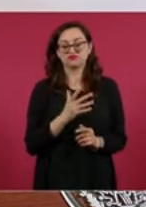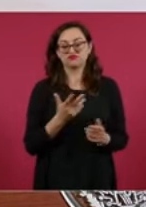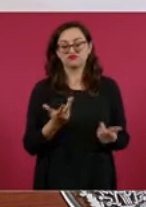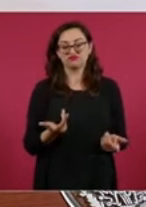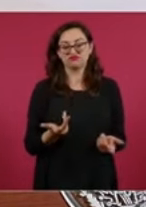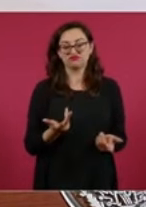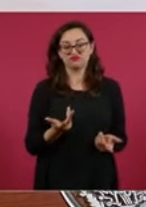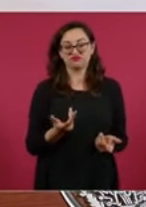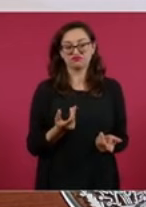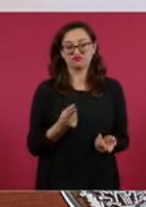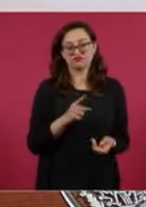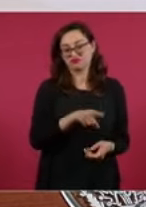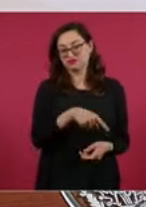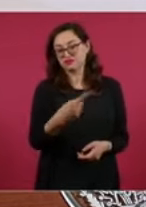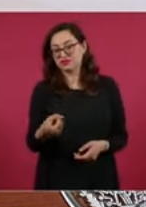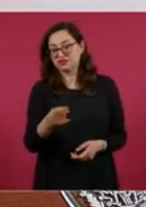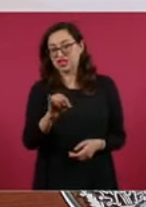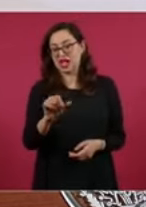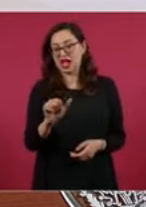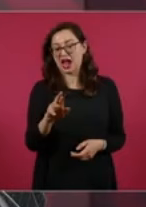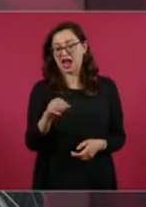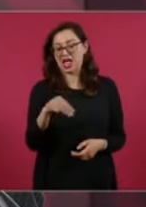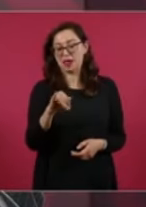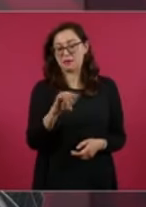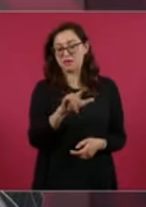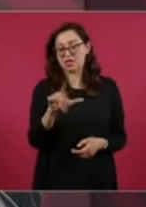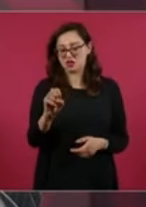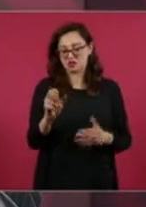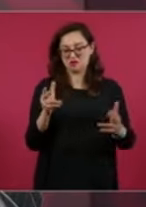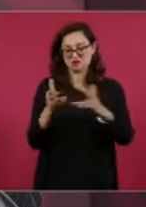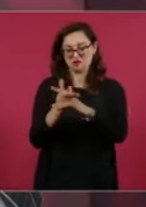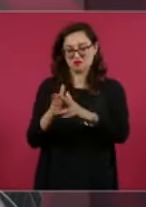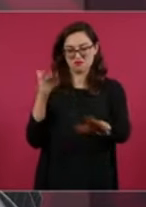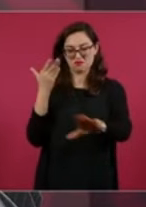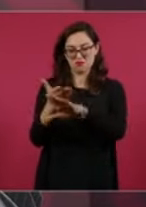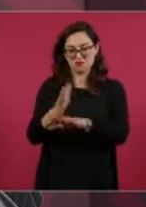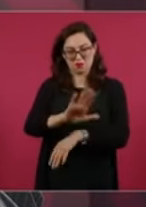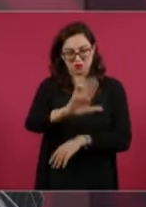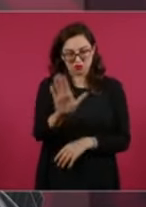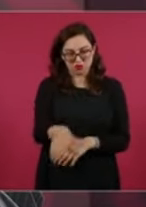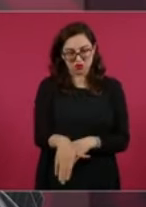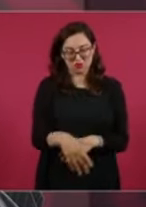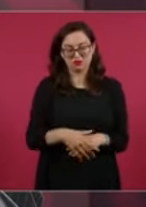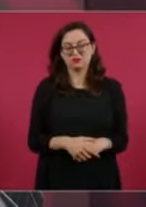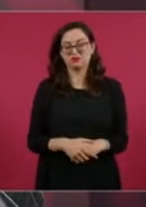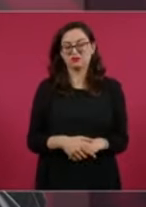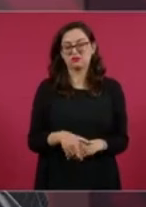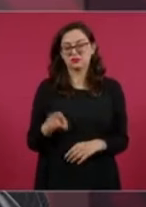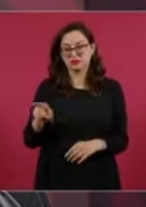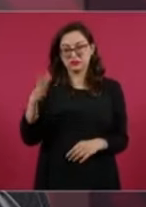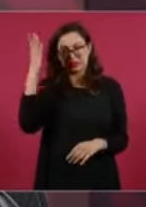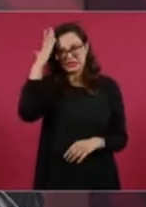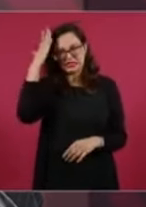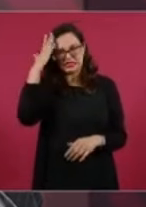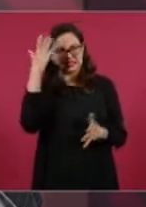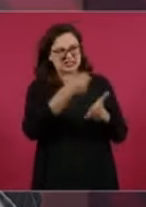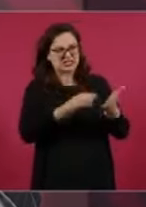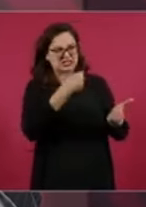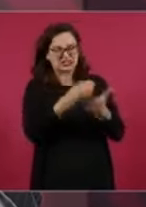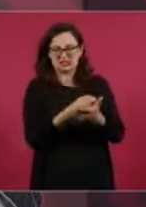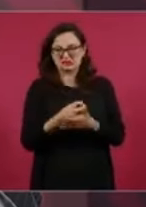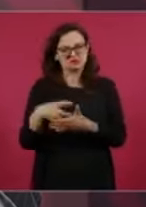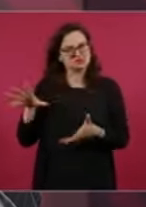el asesinato de Jaramillo, por meter a la cárcel a dirigentes obreros, pero tiene cosas muy